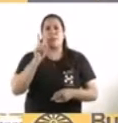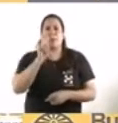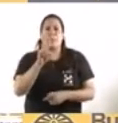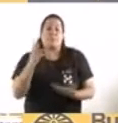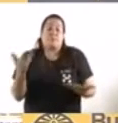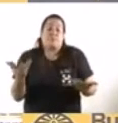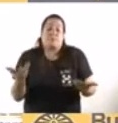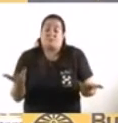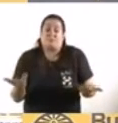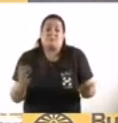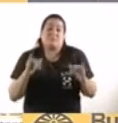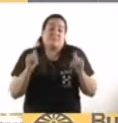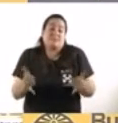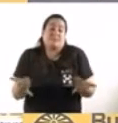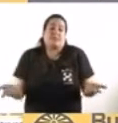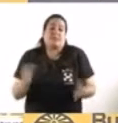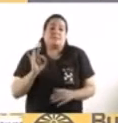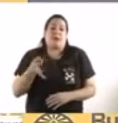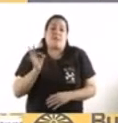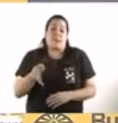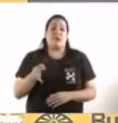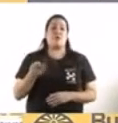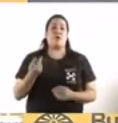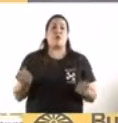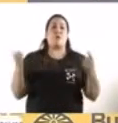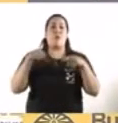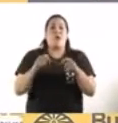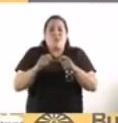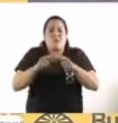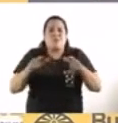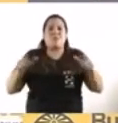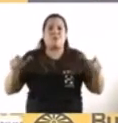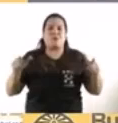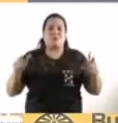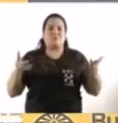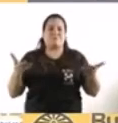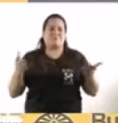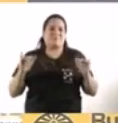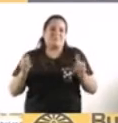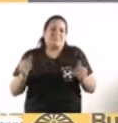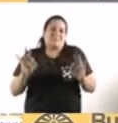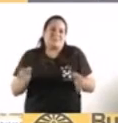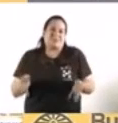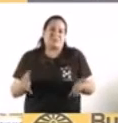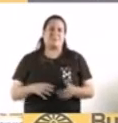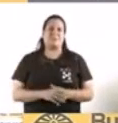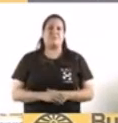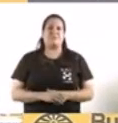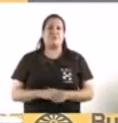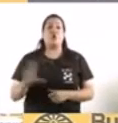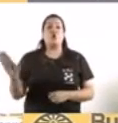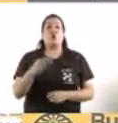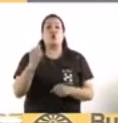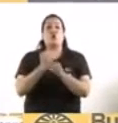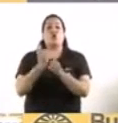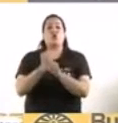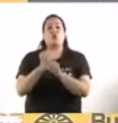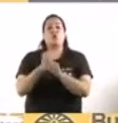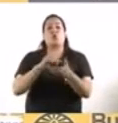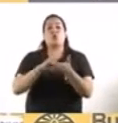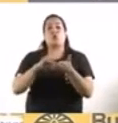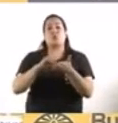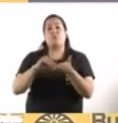esperable y creo que lo dijimos varias veces, un aumento en la cantidad de casos. Todos los trabajadores de la ciudad van a seguir trabajando,